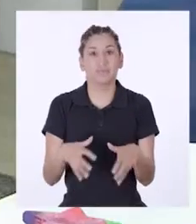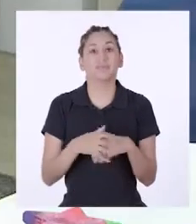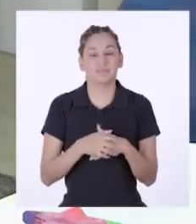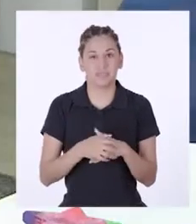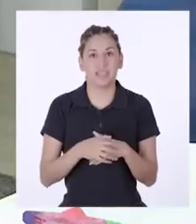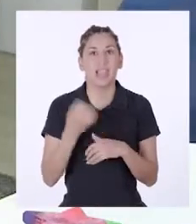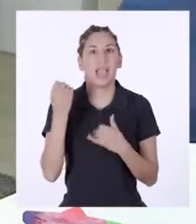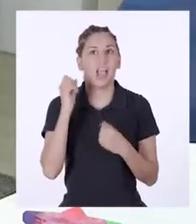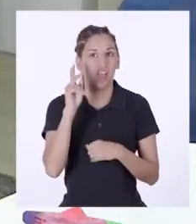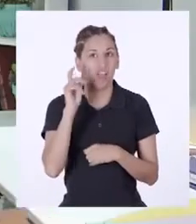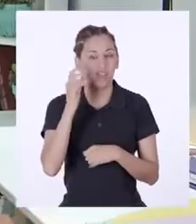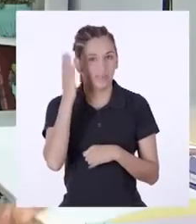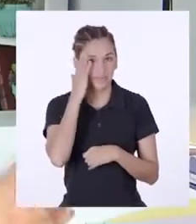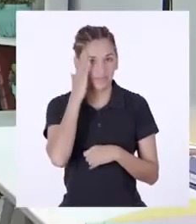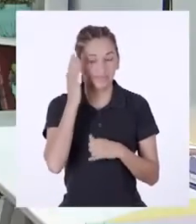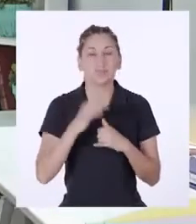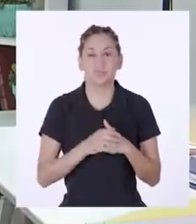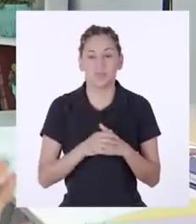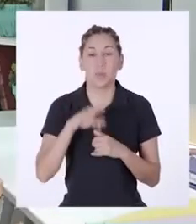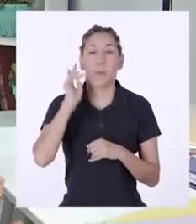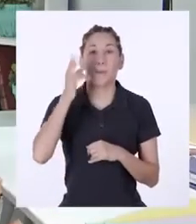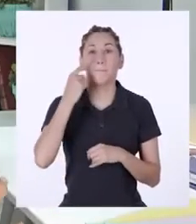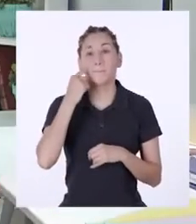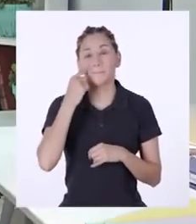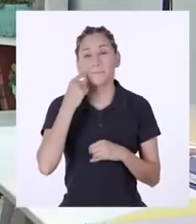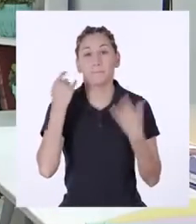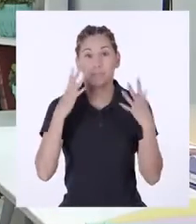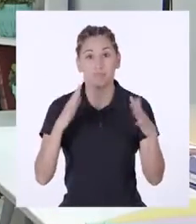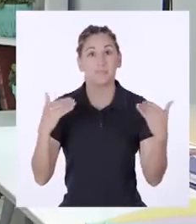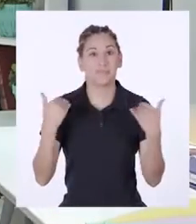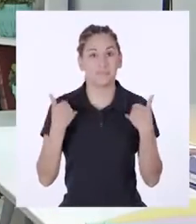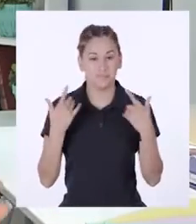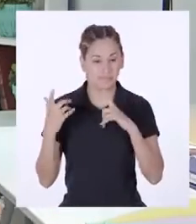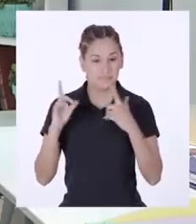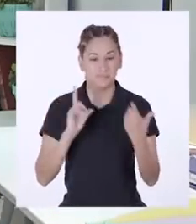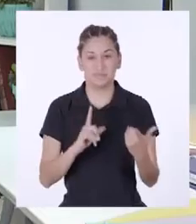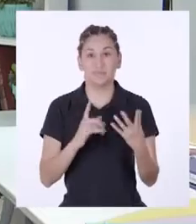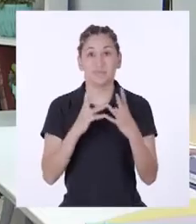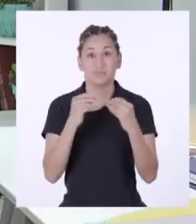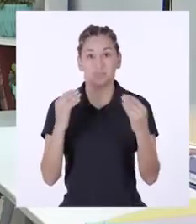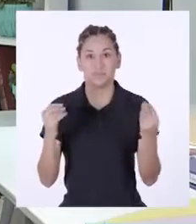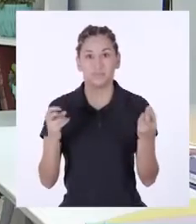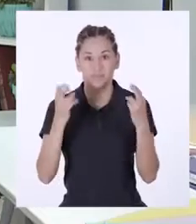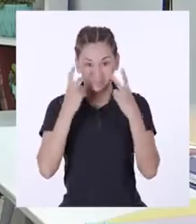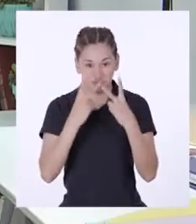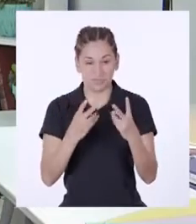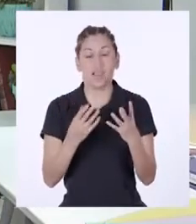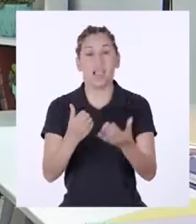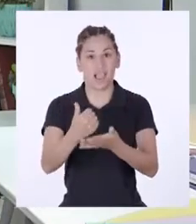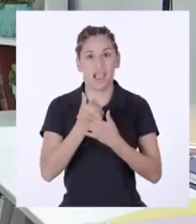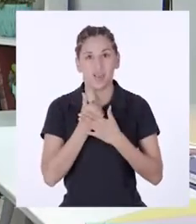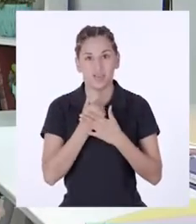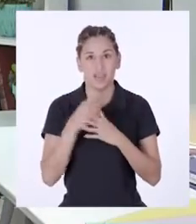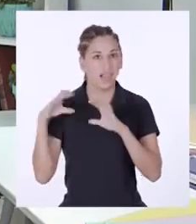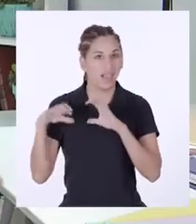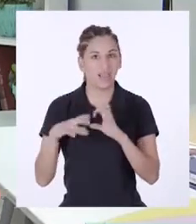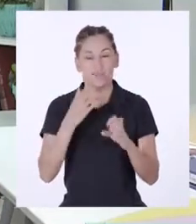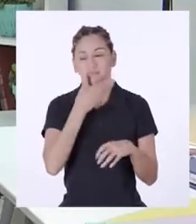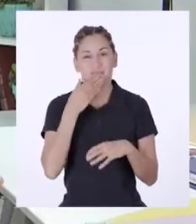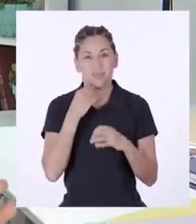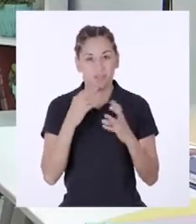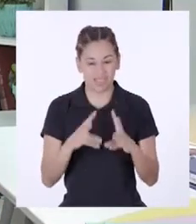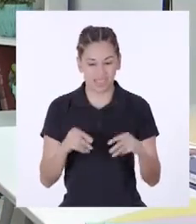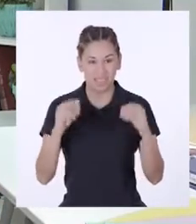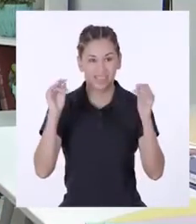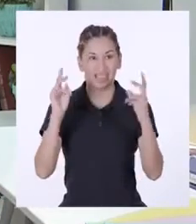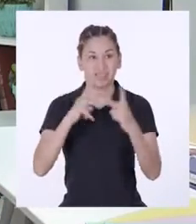Lo tomaré en cuenta. Profesor Gustavo, creo que ya hemos revisado muchos puntos que nos ayudarán a realizar un proceso